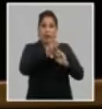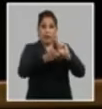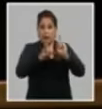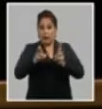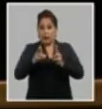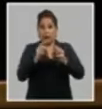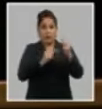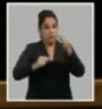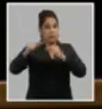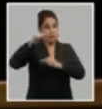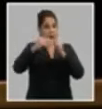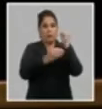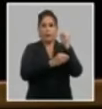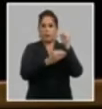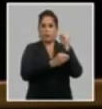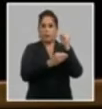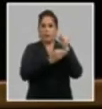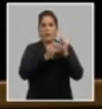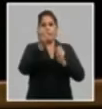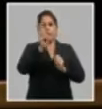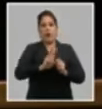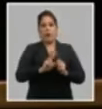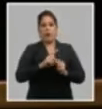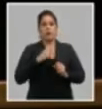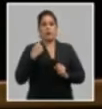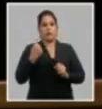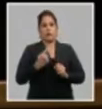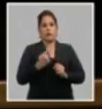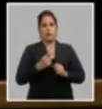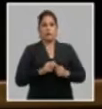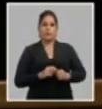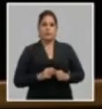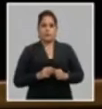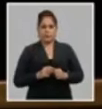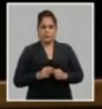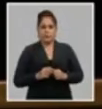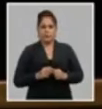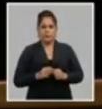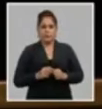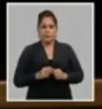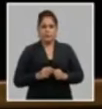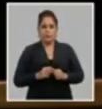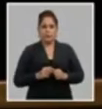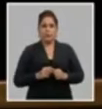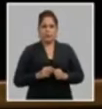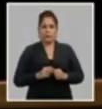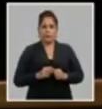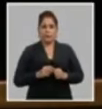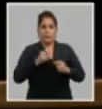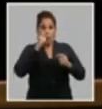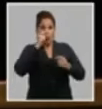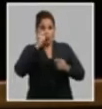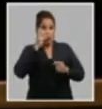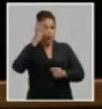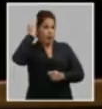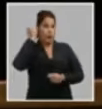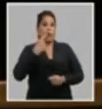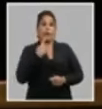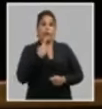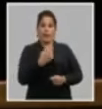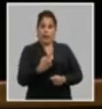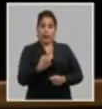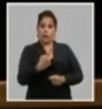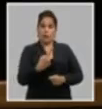potenciar las esencias y los valores que emanan de la obra de la revolución. El compañero Raúl denunció el